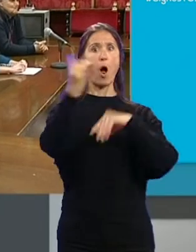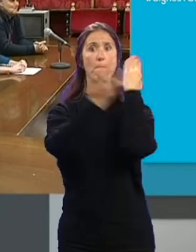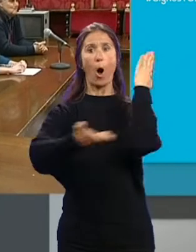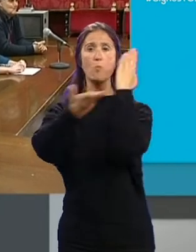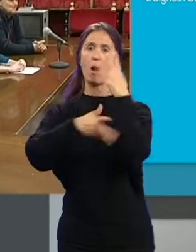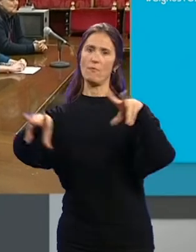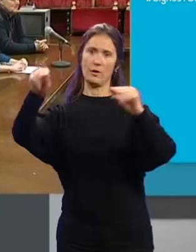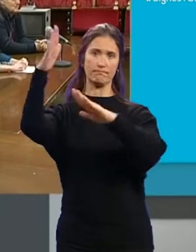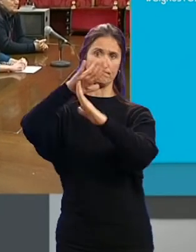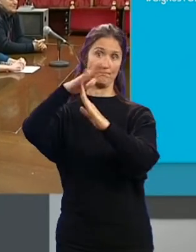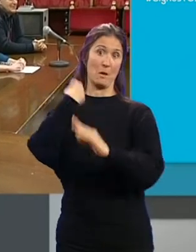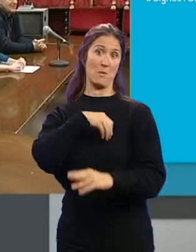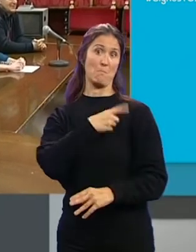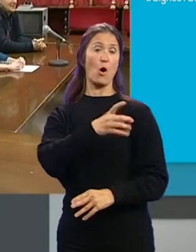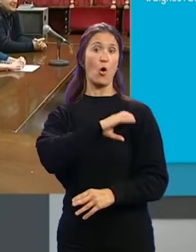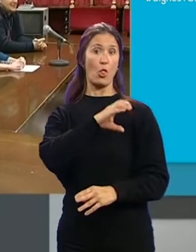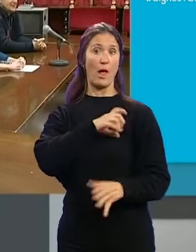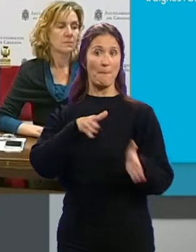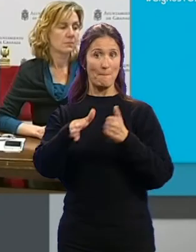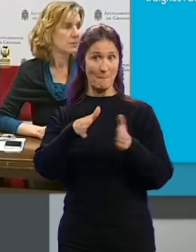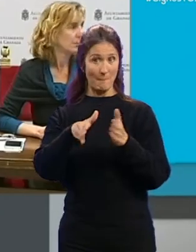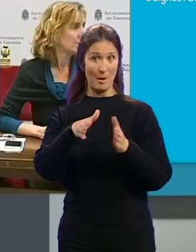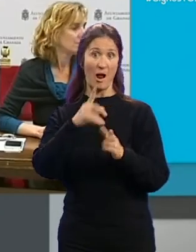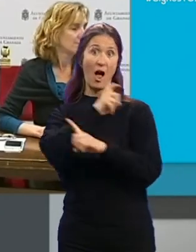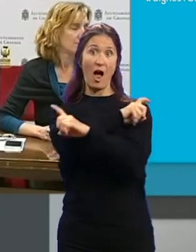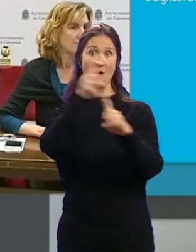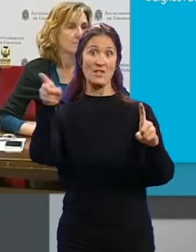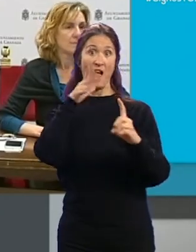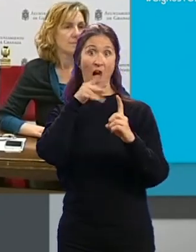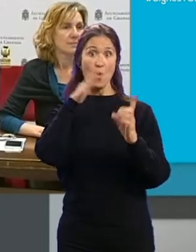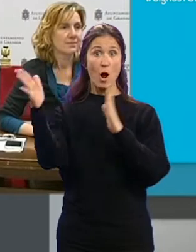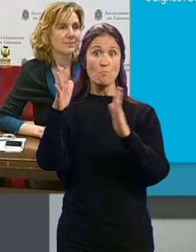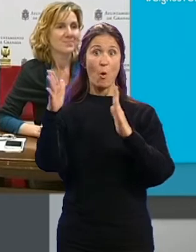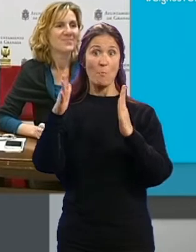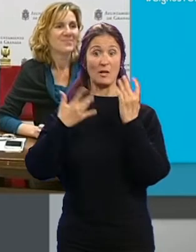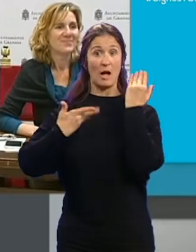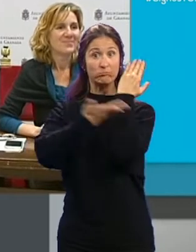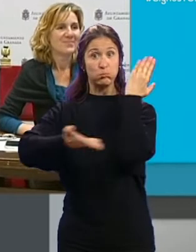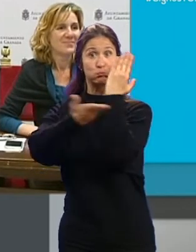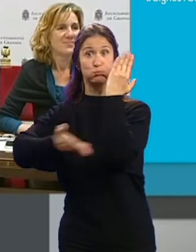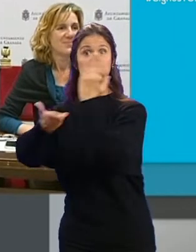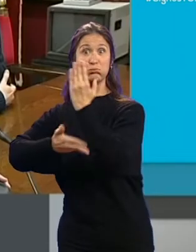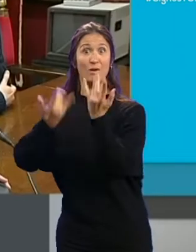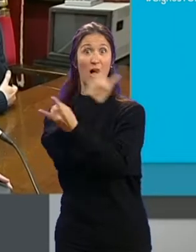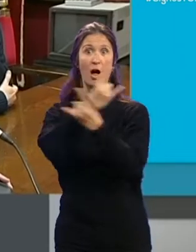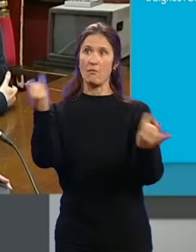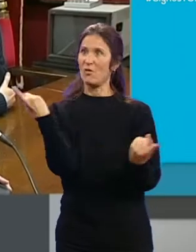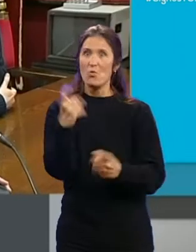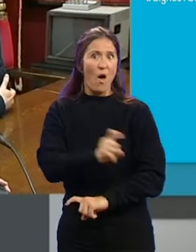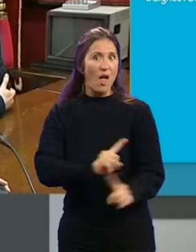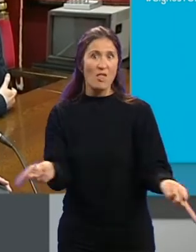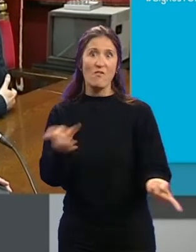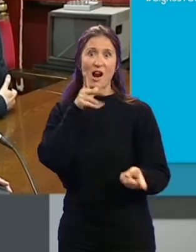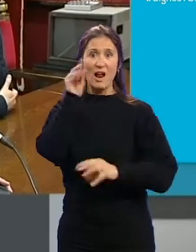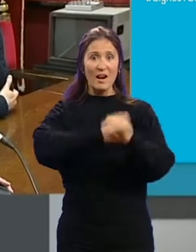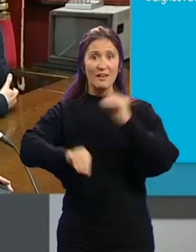Rivas, concejala no adscrita. Afirmando que las talas que se están produciendo en la zona son innecesarias. Y que la reconstrucción de la